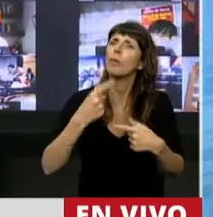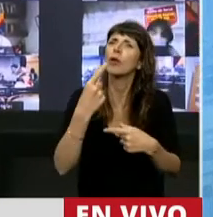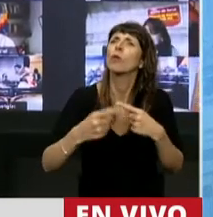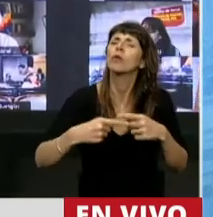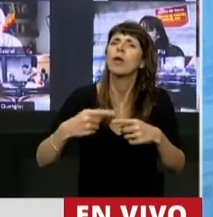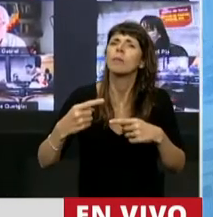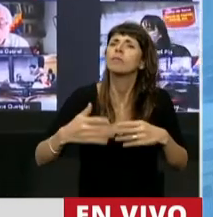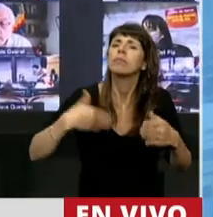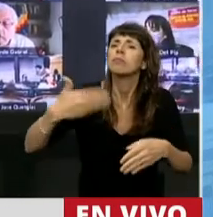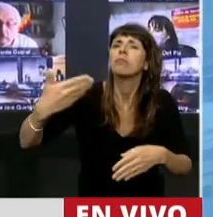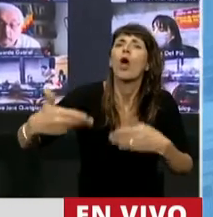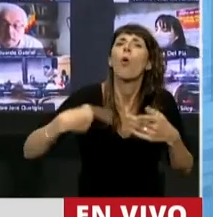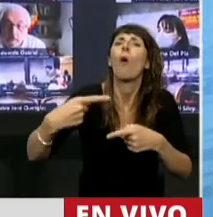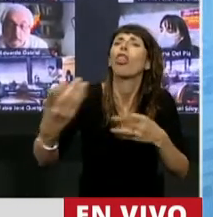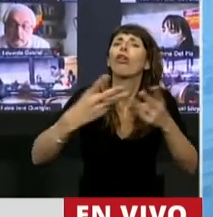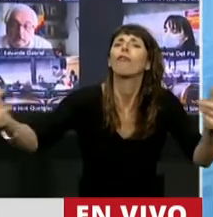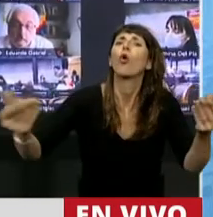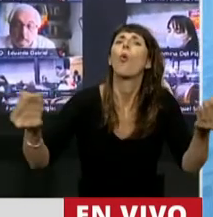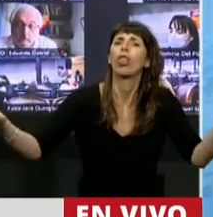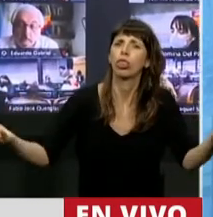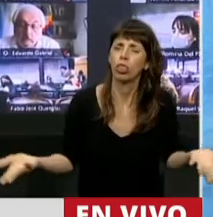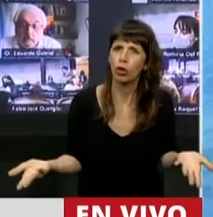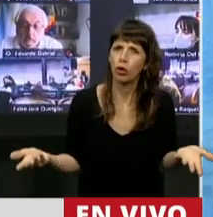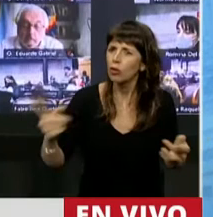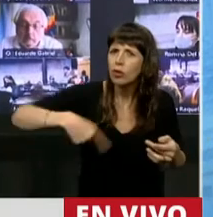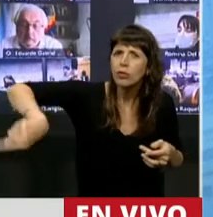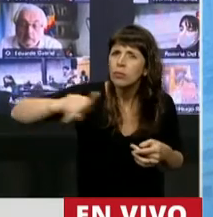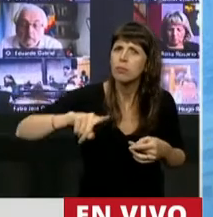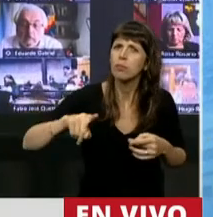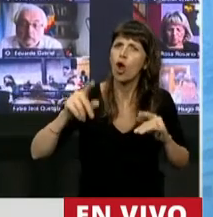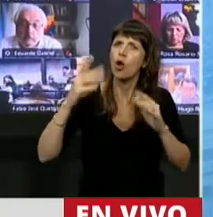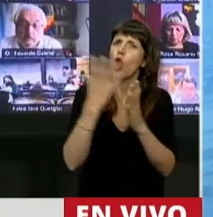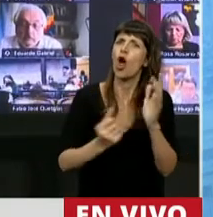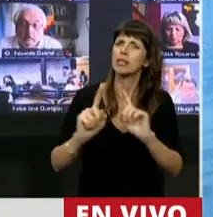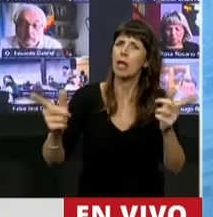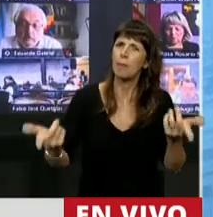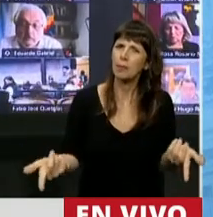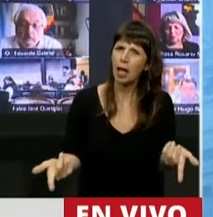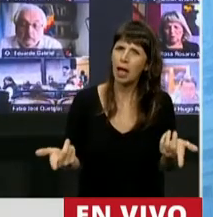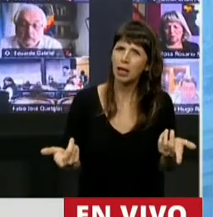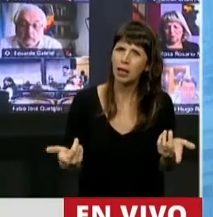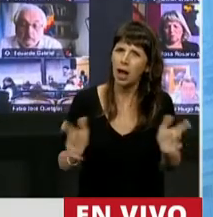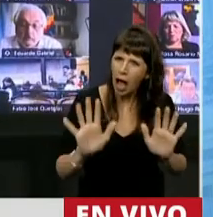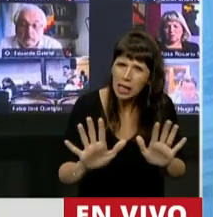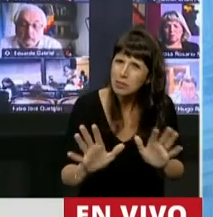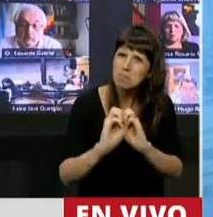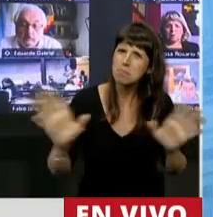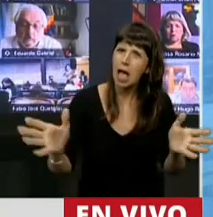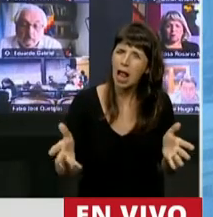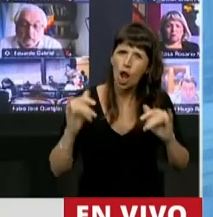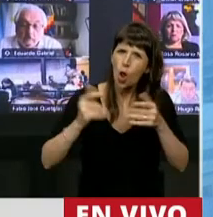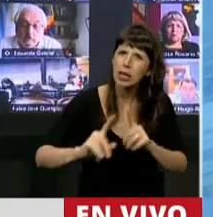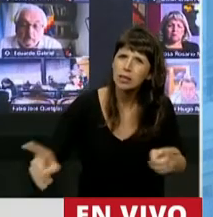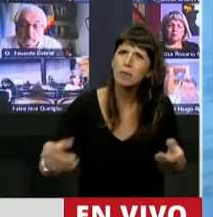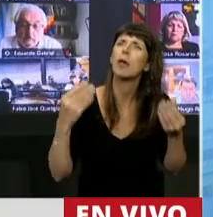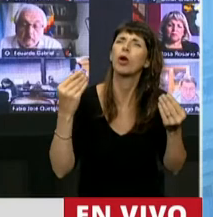este gobierno va a seguir negando la realidad? No se hacen cargo. ¿Hasta cuándo le van a hacer creer a la gente que luchan